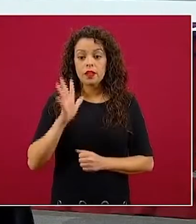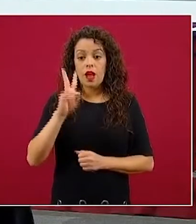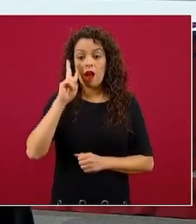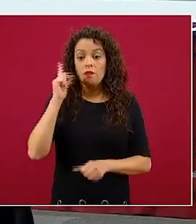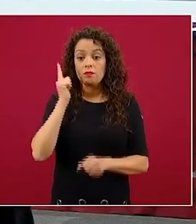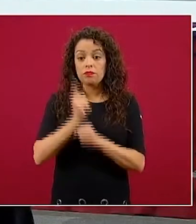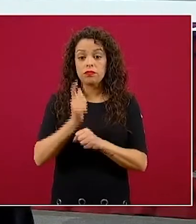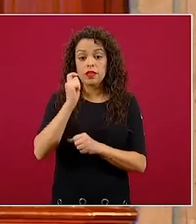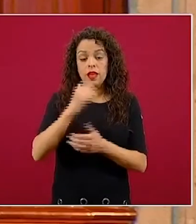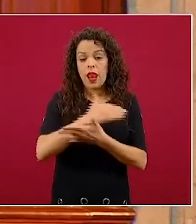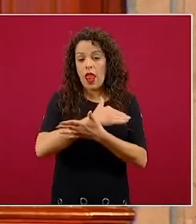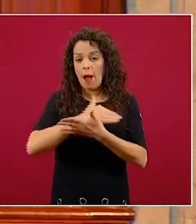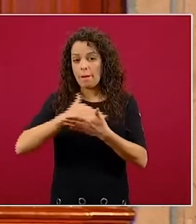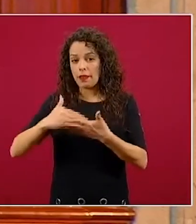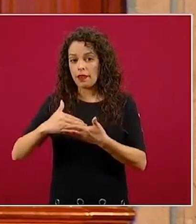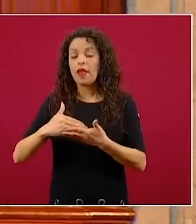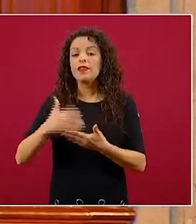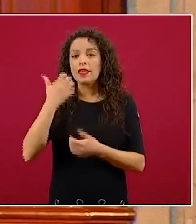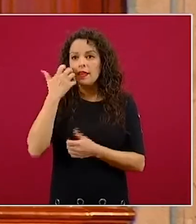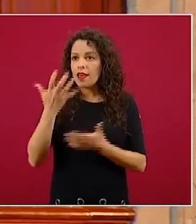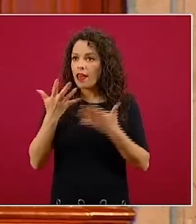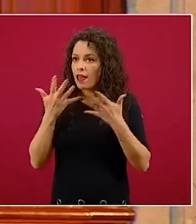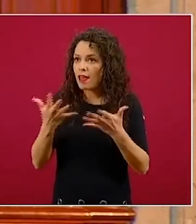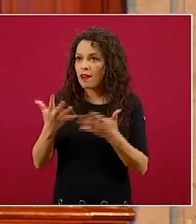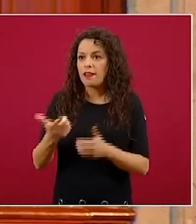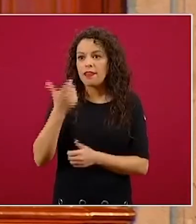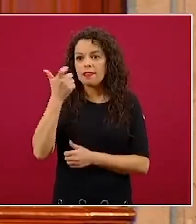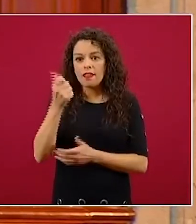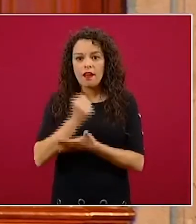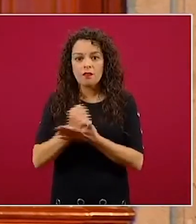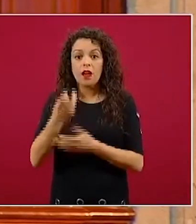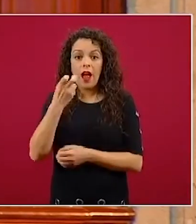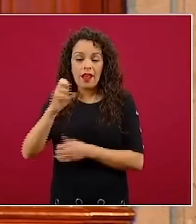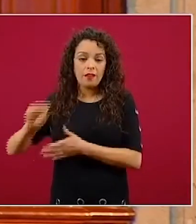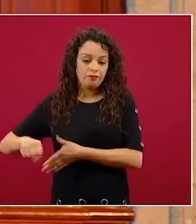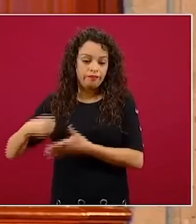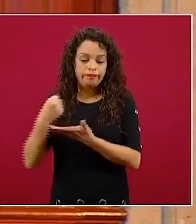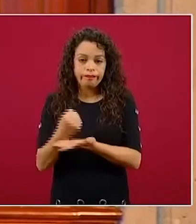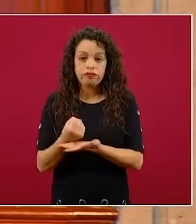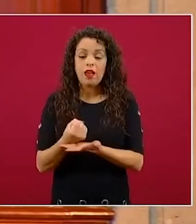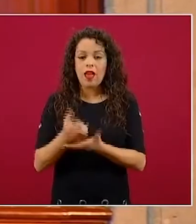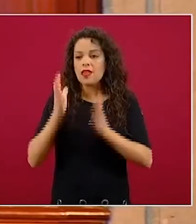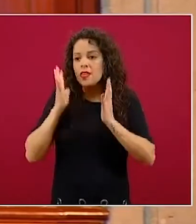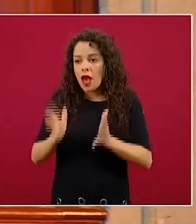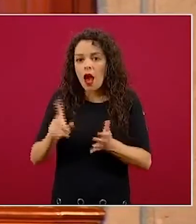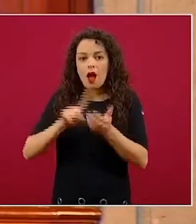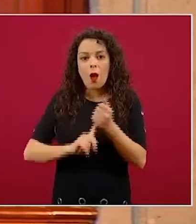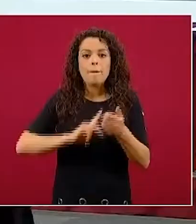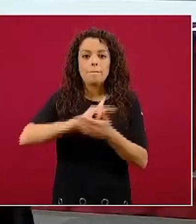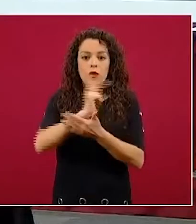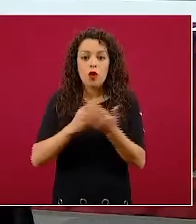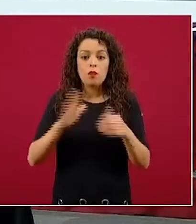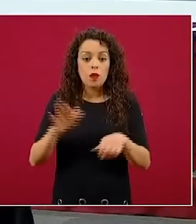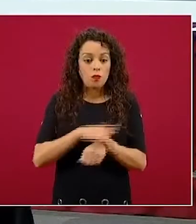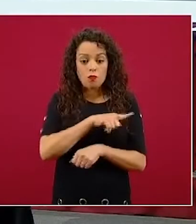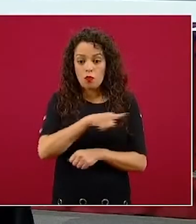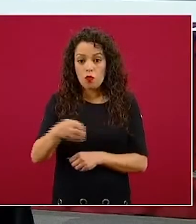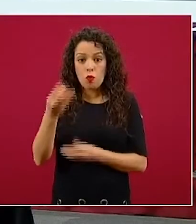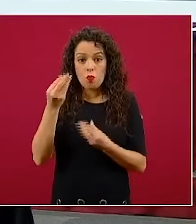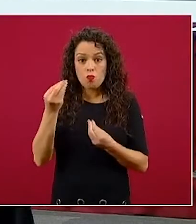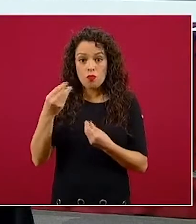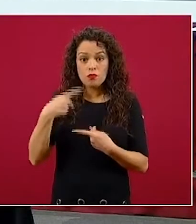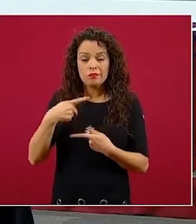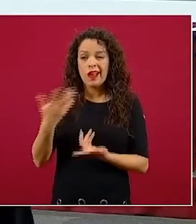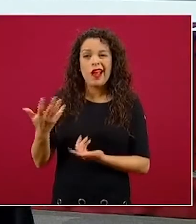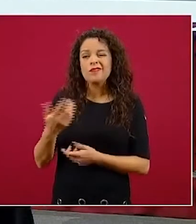en busca de un tipo de financiamiento y esto en sí ya es un problema, porque muchas de ellas creen que el financiamiento no es útil, no les